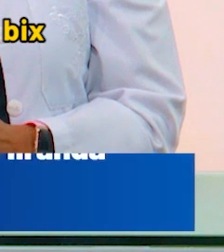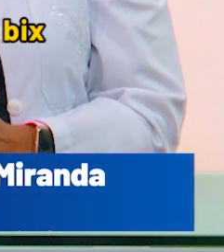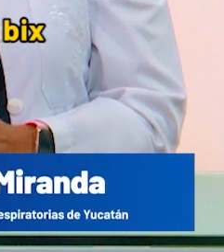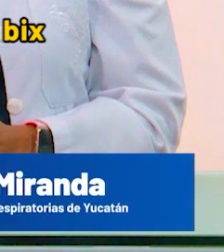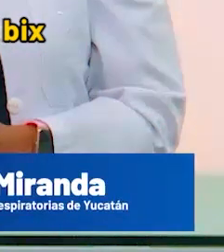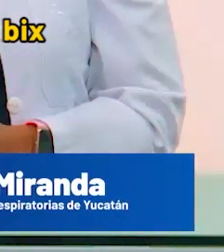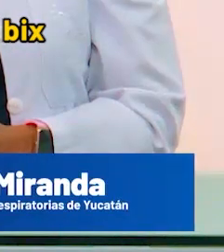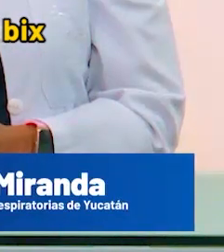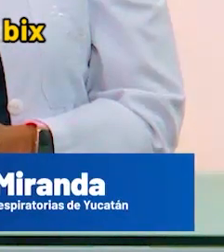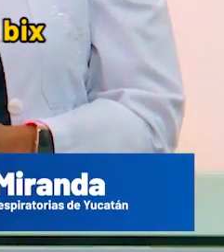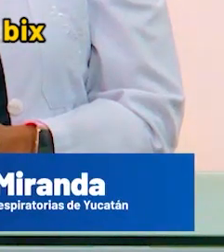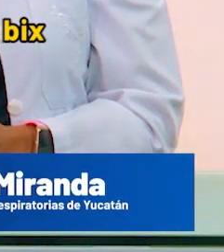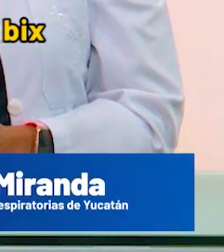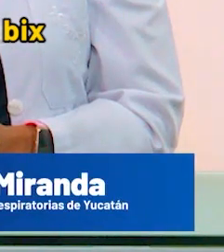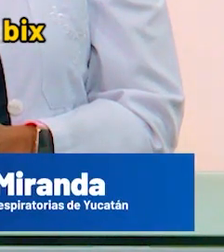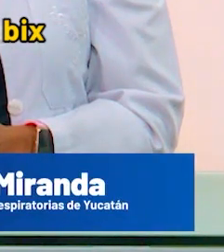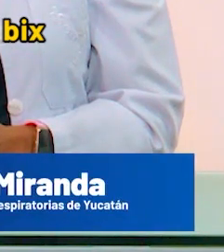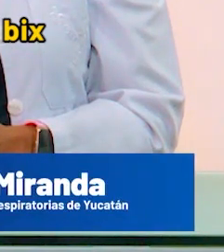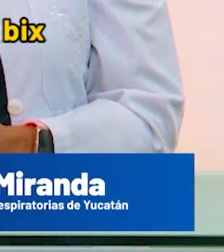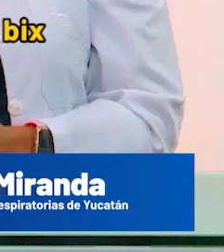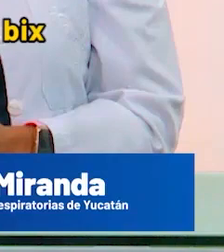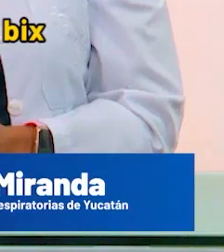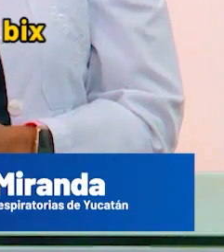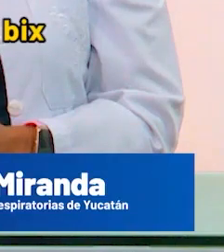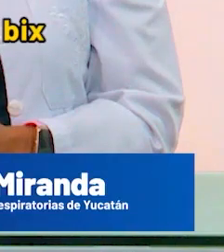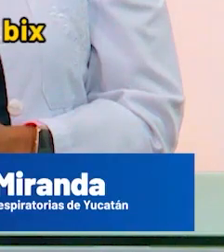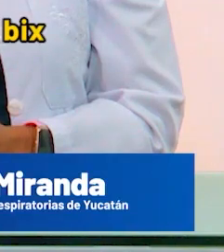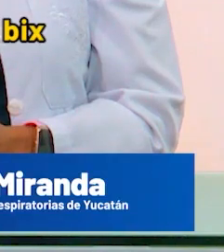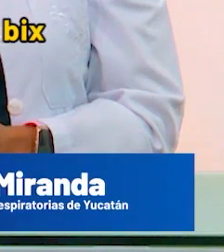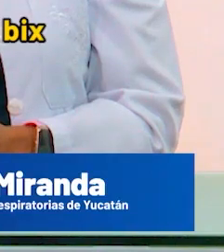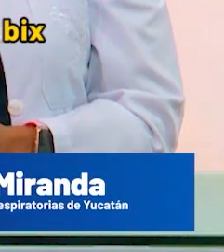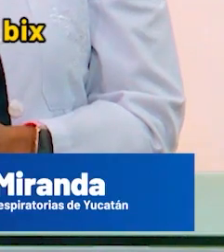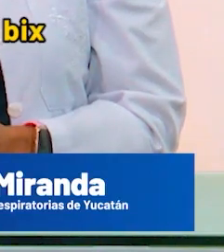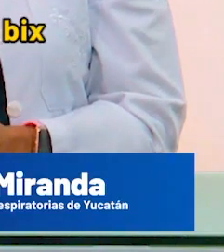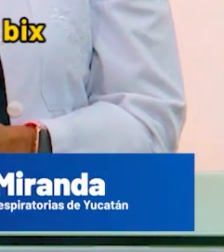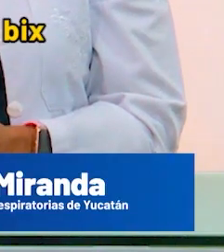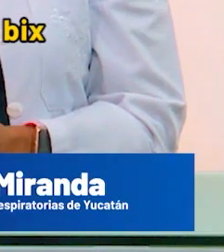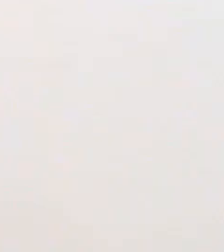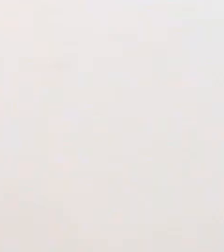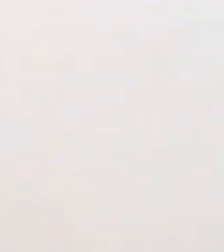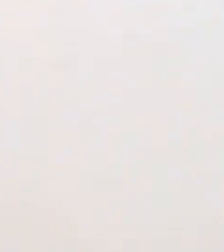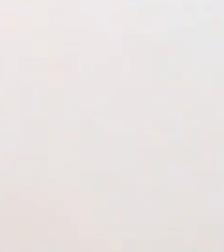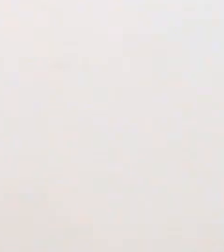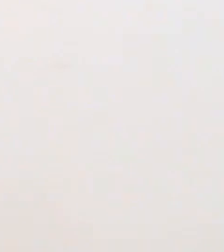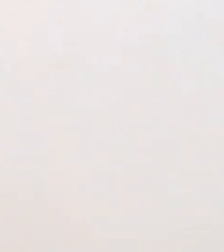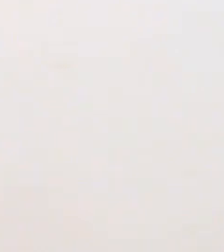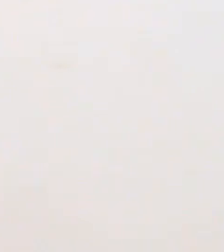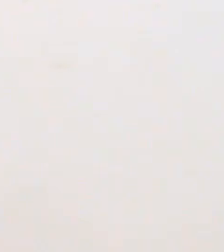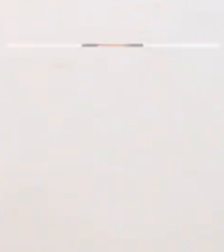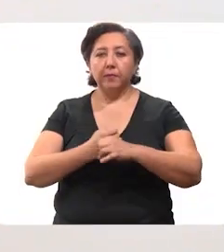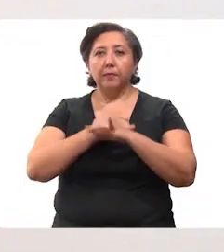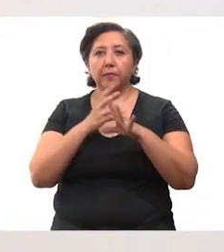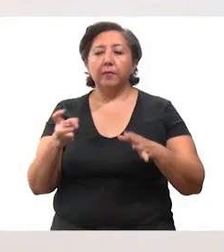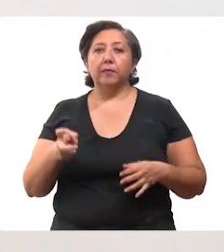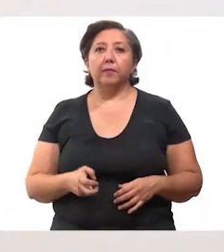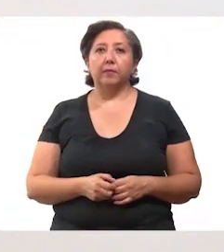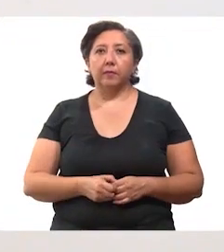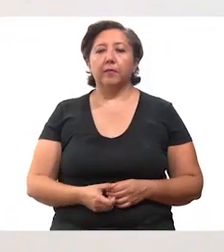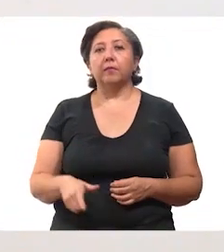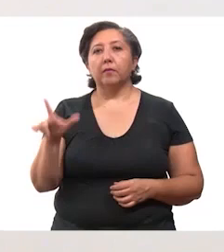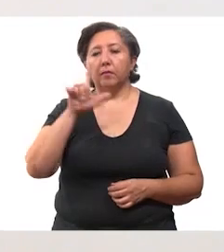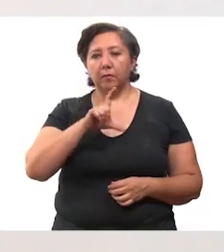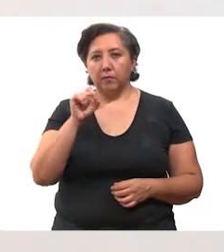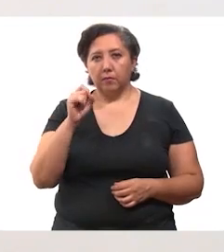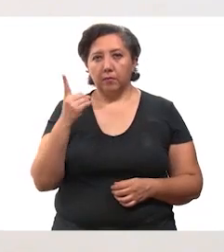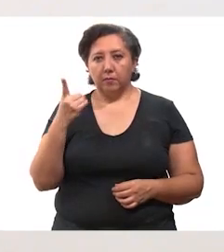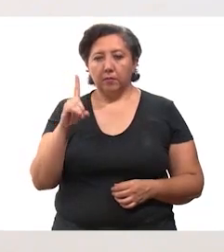Buenas tardes. Nos permitimos dar el informe diario relacionado con el COVID-19. Adelante, doctora. Gracias, doctora. Buenas tardes. Este es el parte médico de este